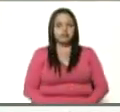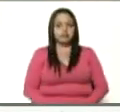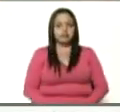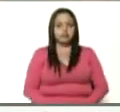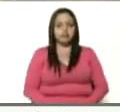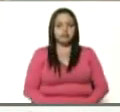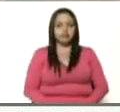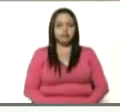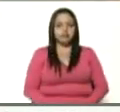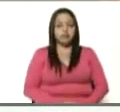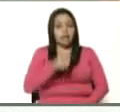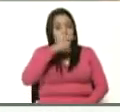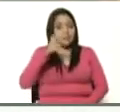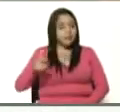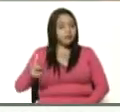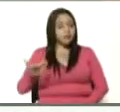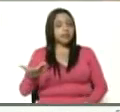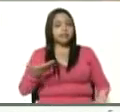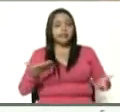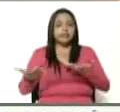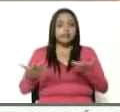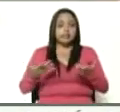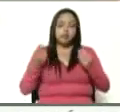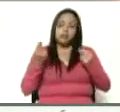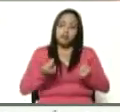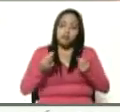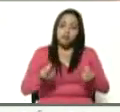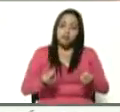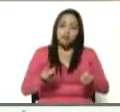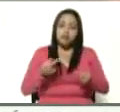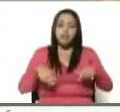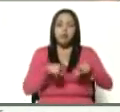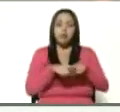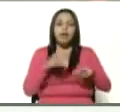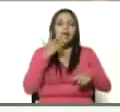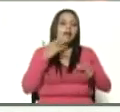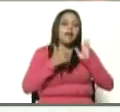son la gente que con su acción son un ejemplo.